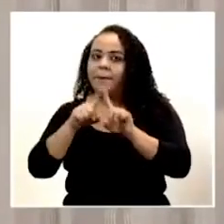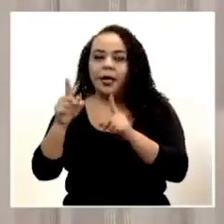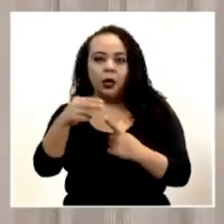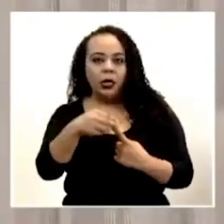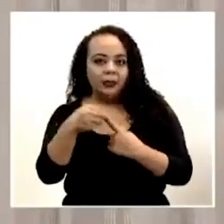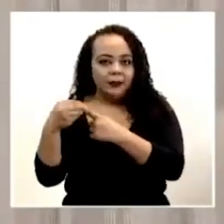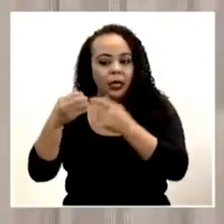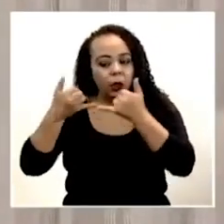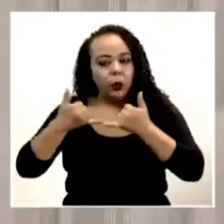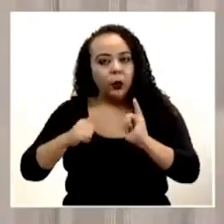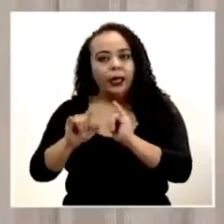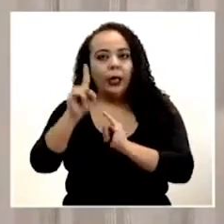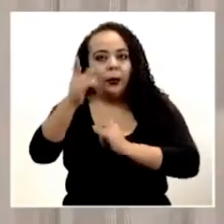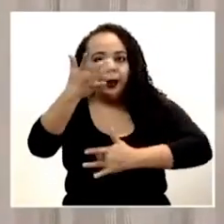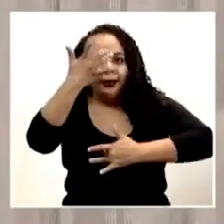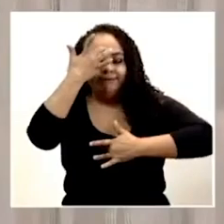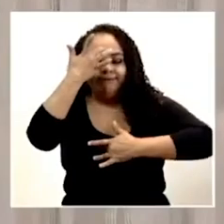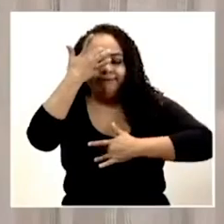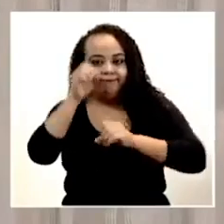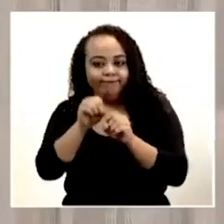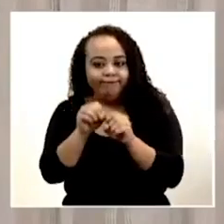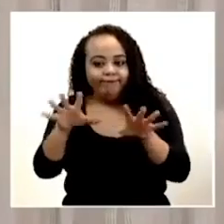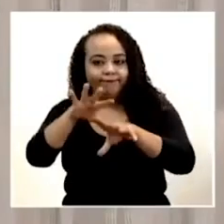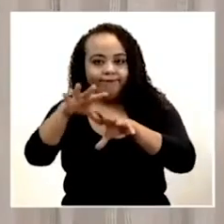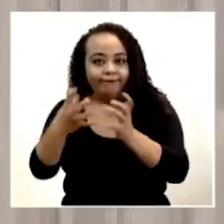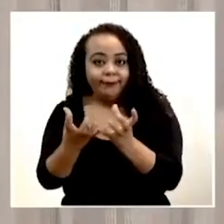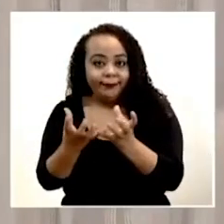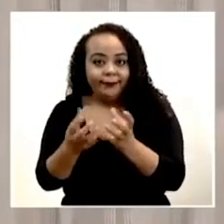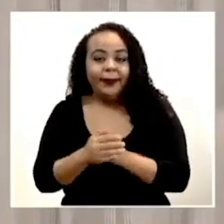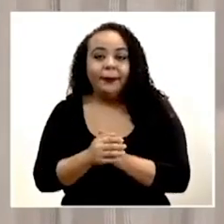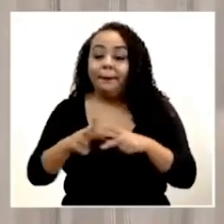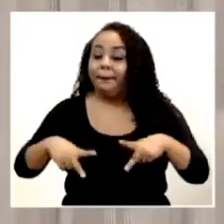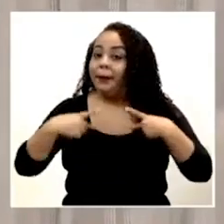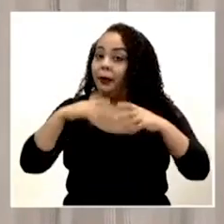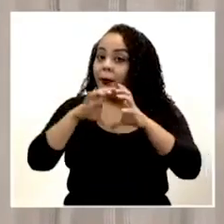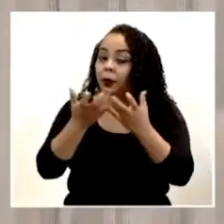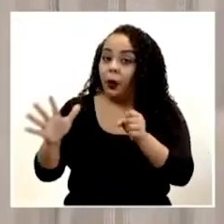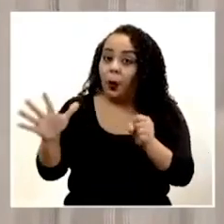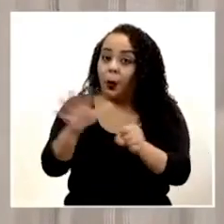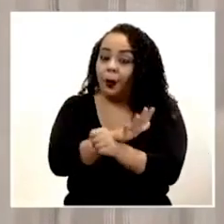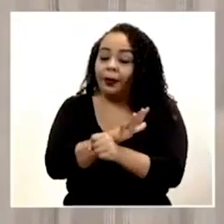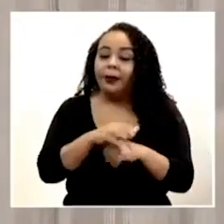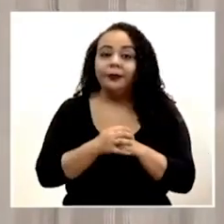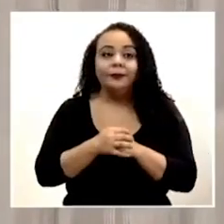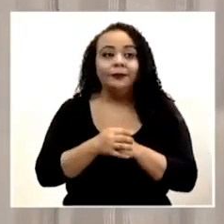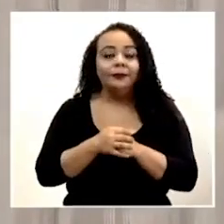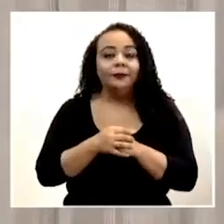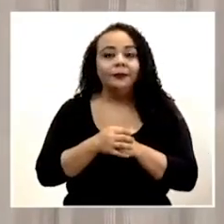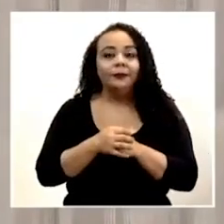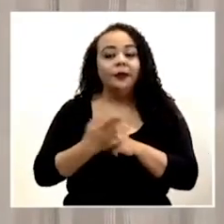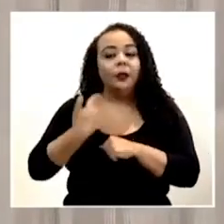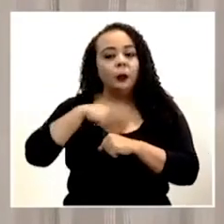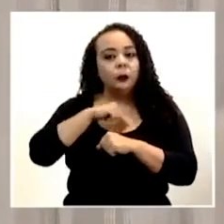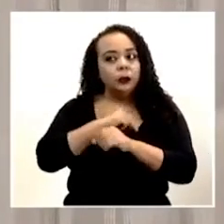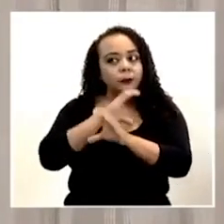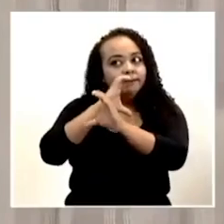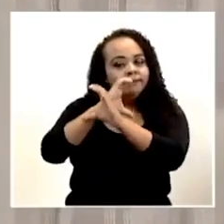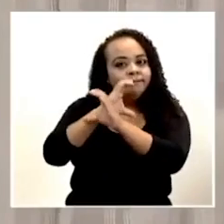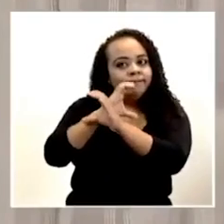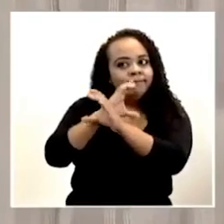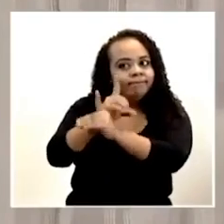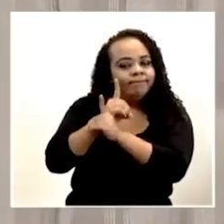durante una pandemia que es lo que está viviendo el mundo entero. Hay que estar con la guardia en alto,